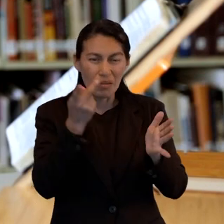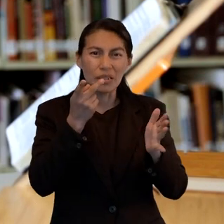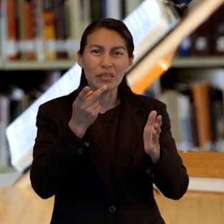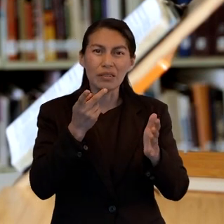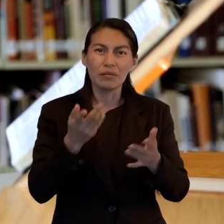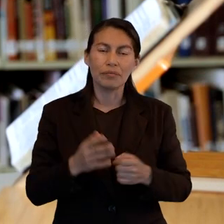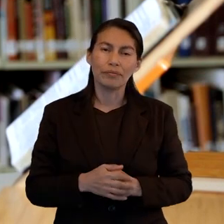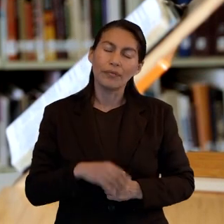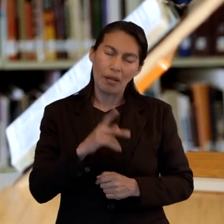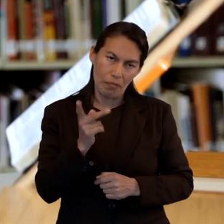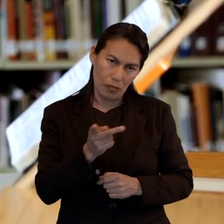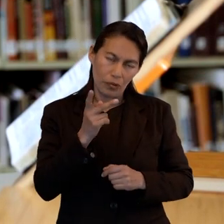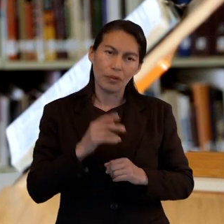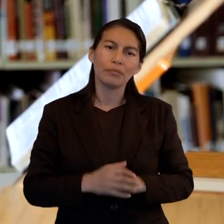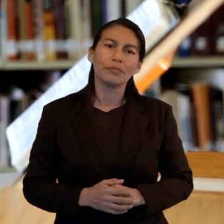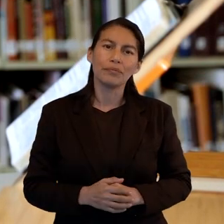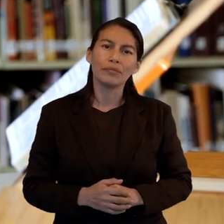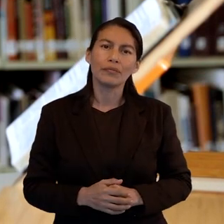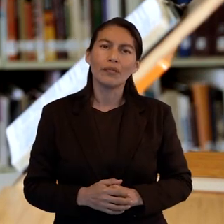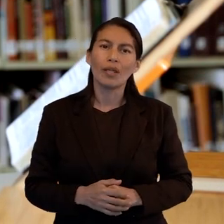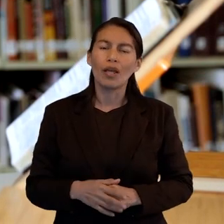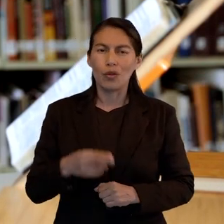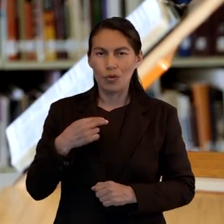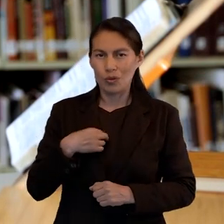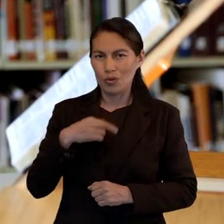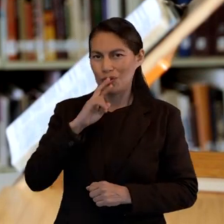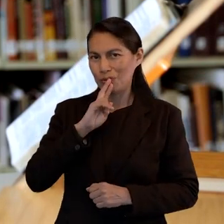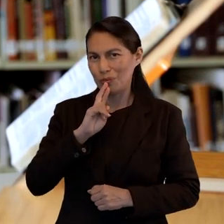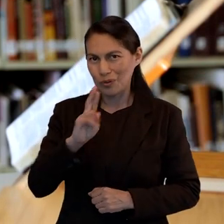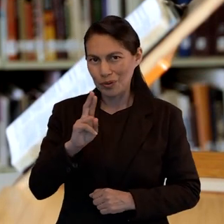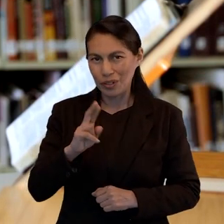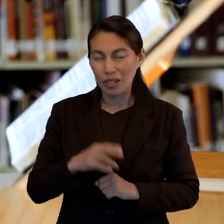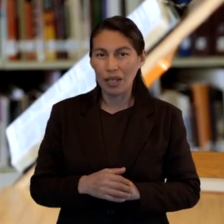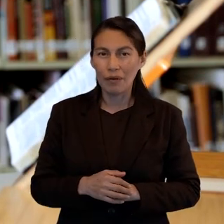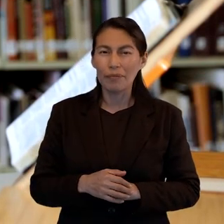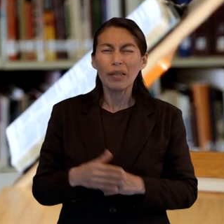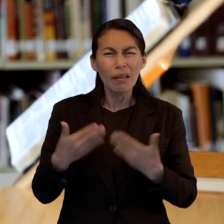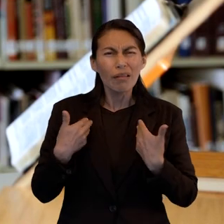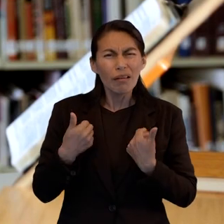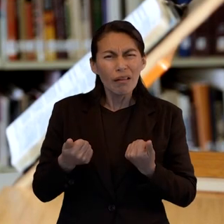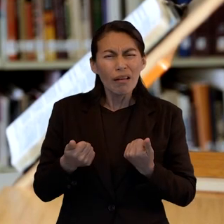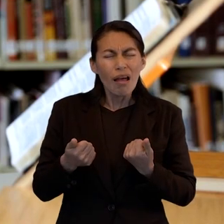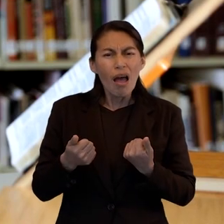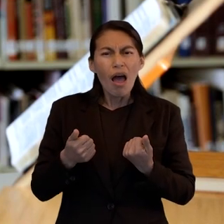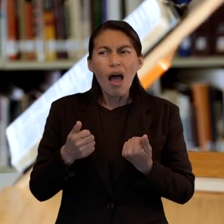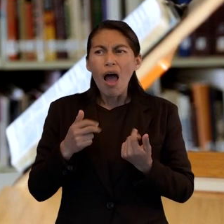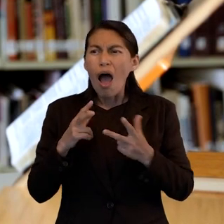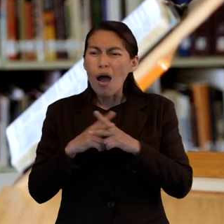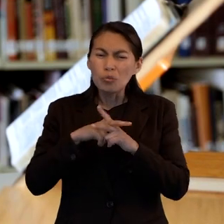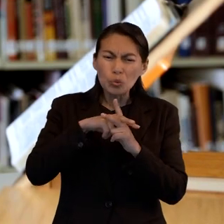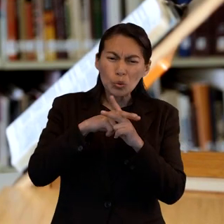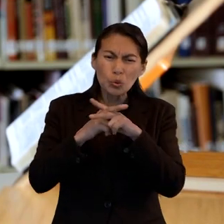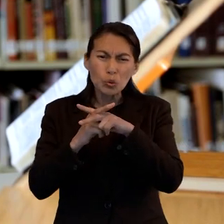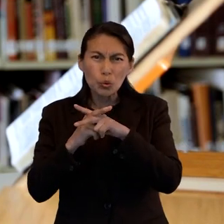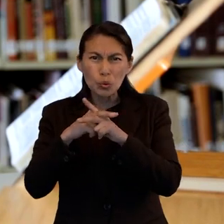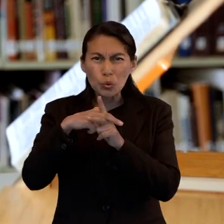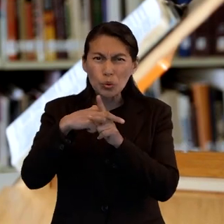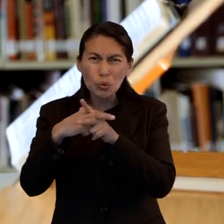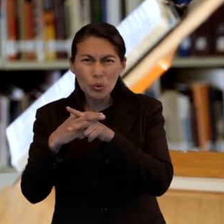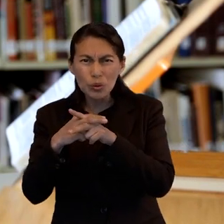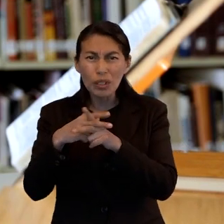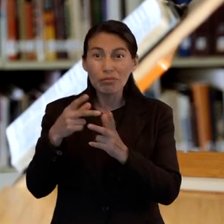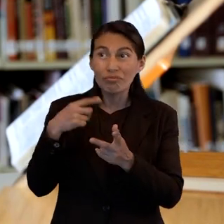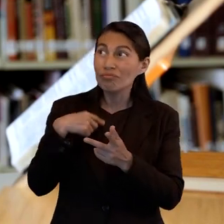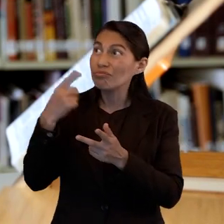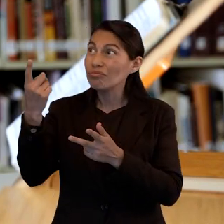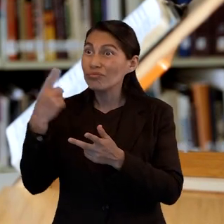Esa la pregunta. Para contestar, debemos entender que la lucha entre Jesús y el yo es una